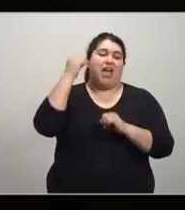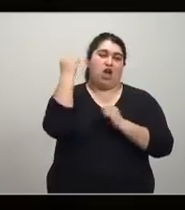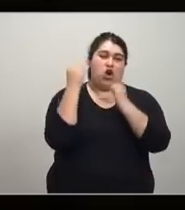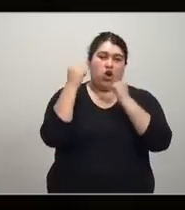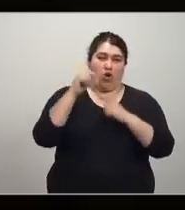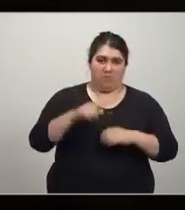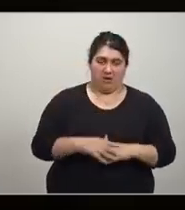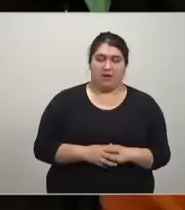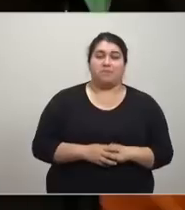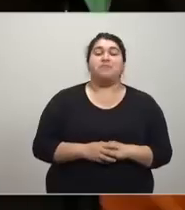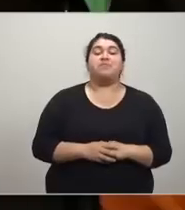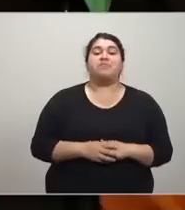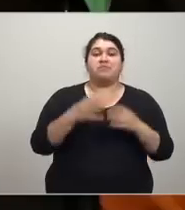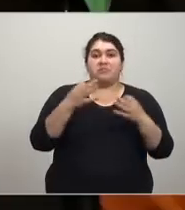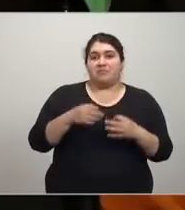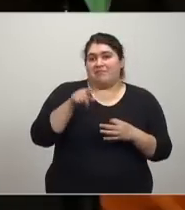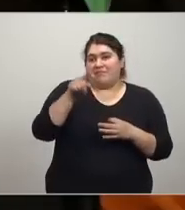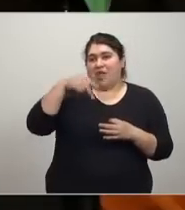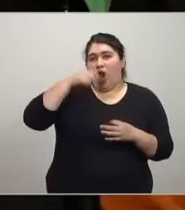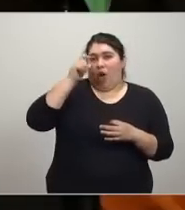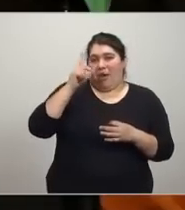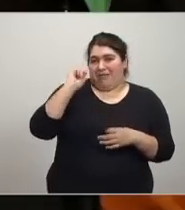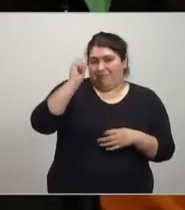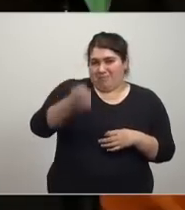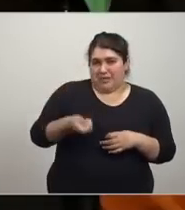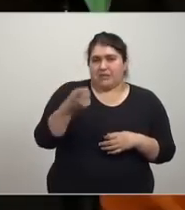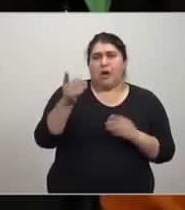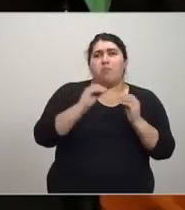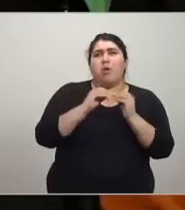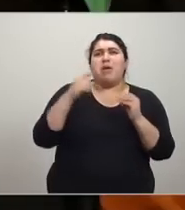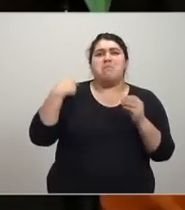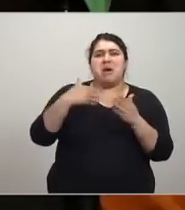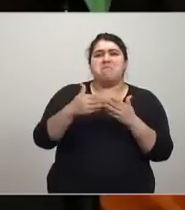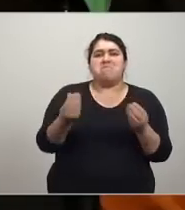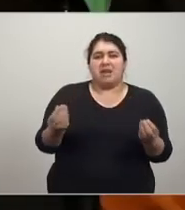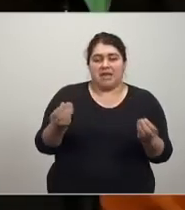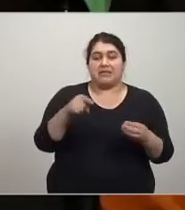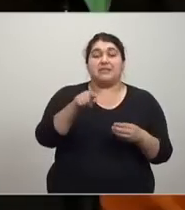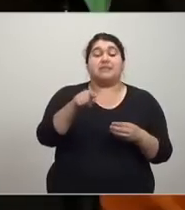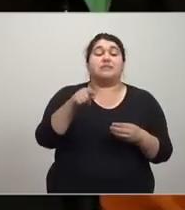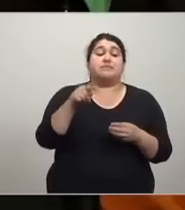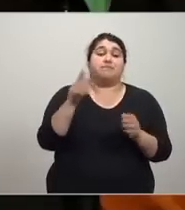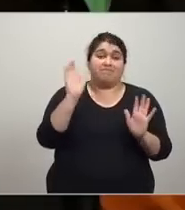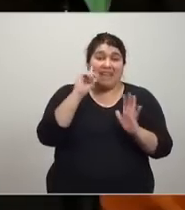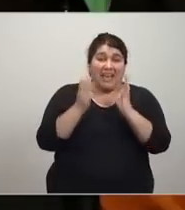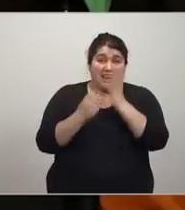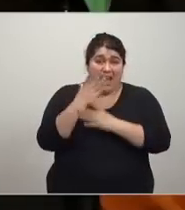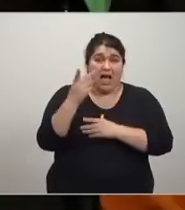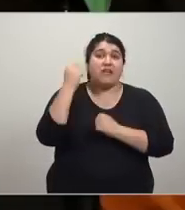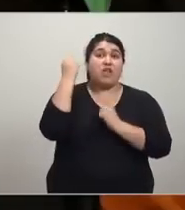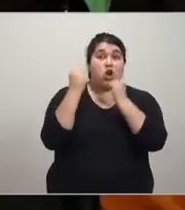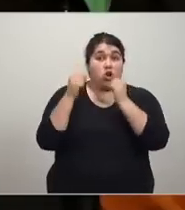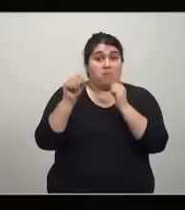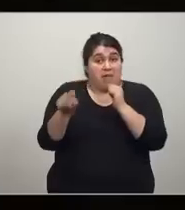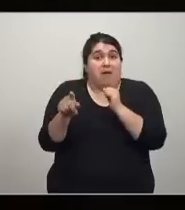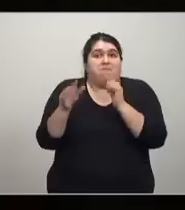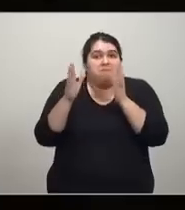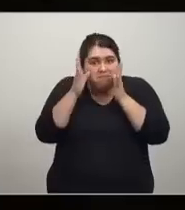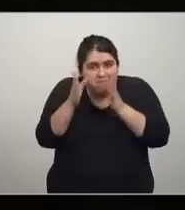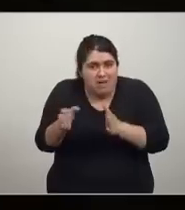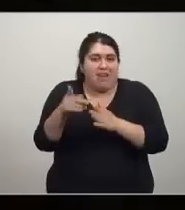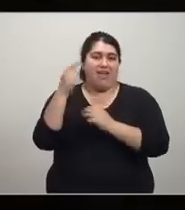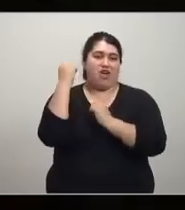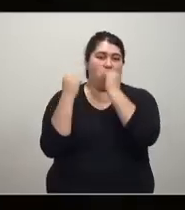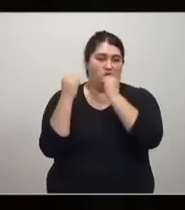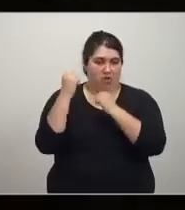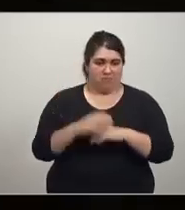y eso lo llamaron Nobel ¿cuáles son los problemas con esto? el aparente Nobel creado por economistas para economistas terminó de